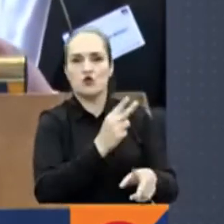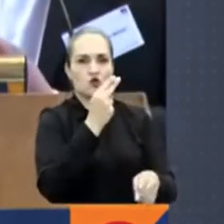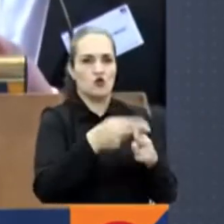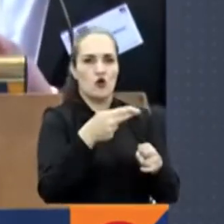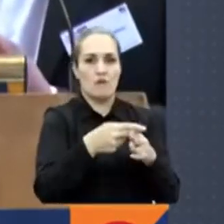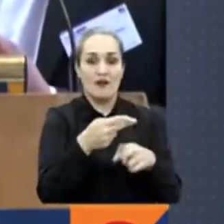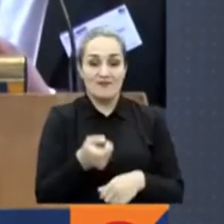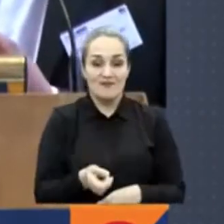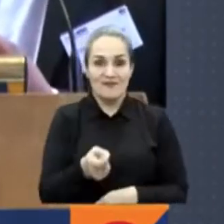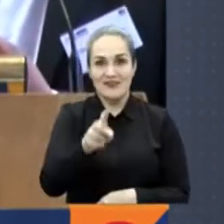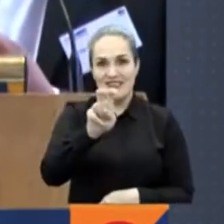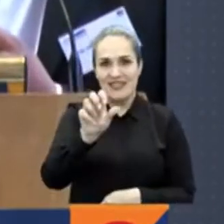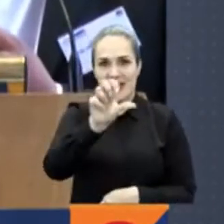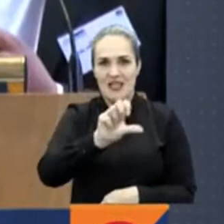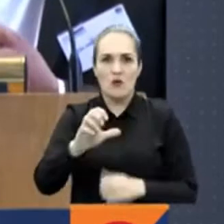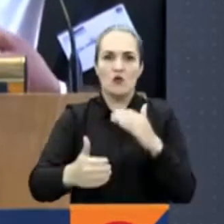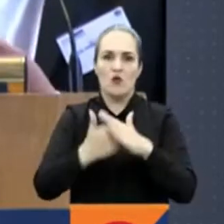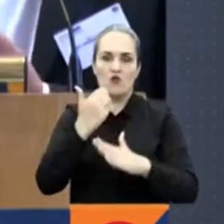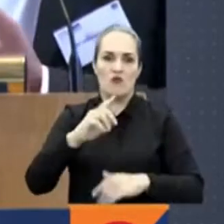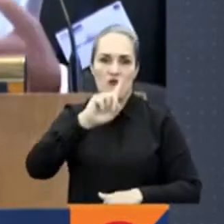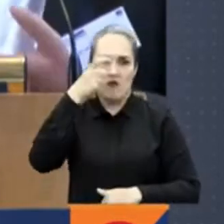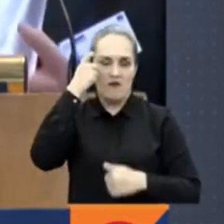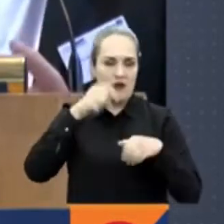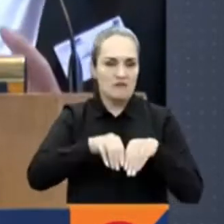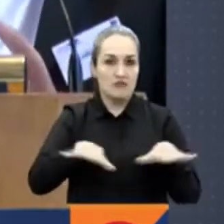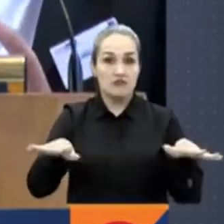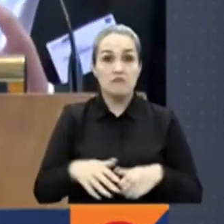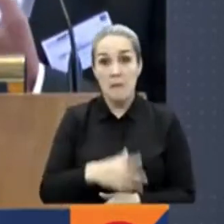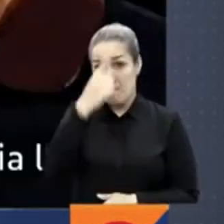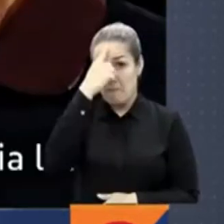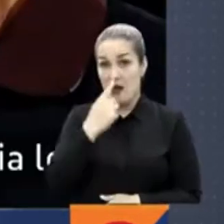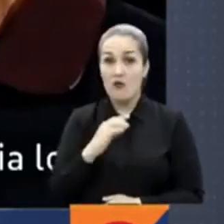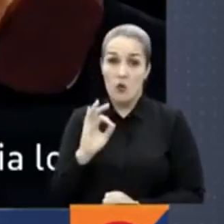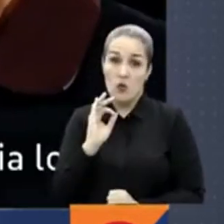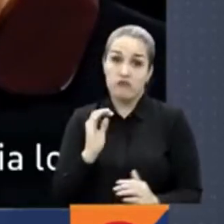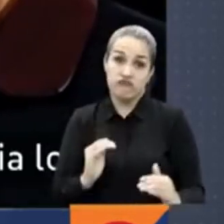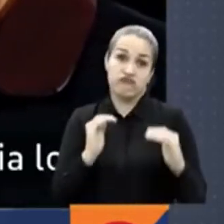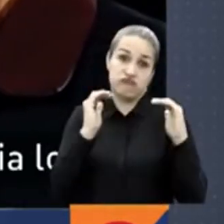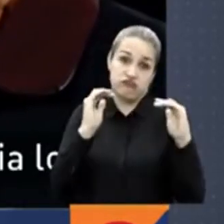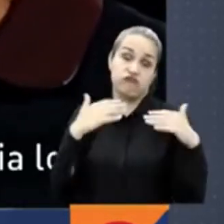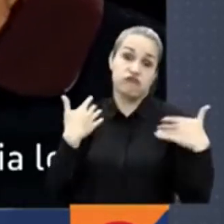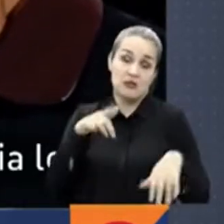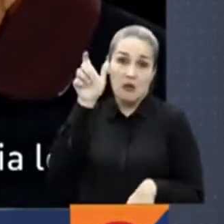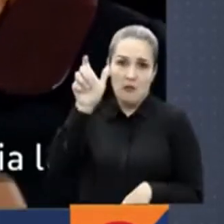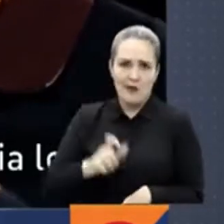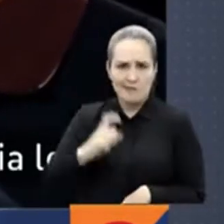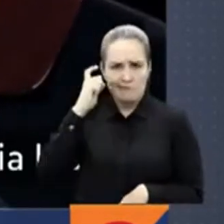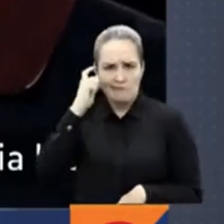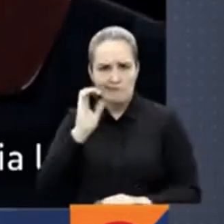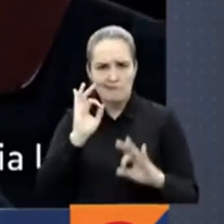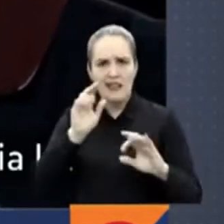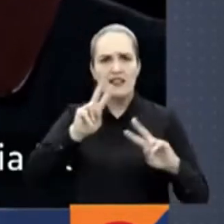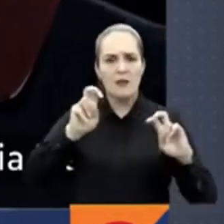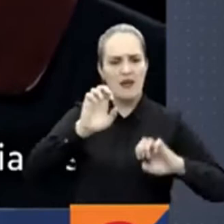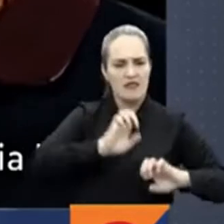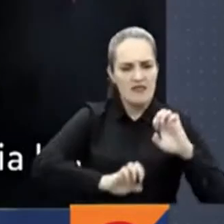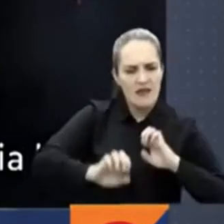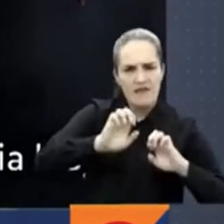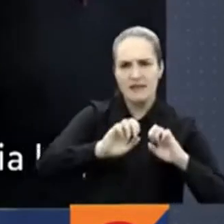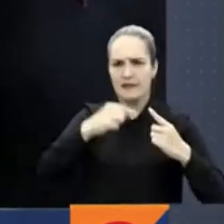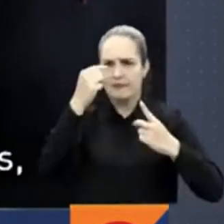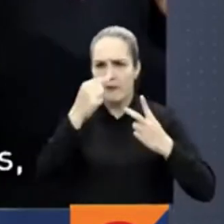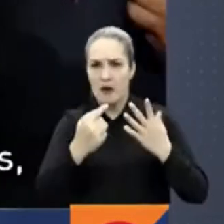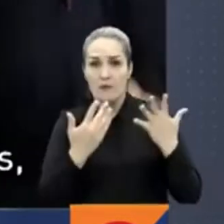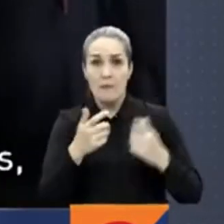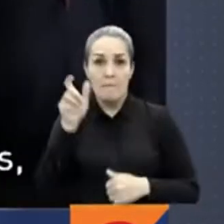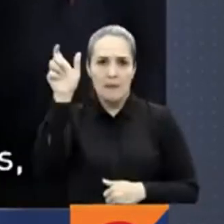posesione en la Casa de Nariño. Un perfil importante dentro de que tiene que ver con todos los temas de defensa y pues fue el